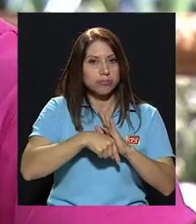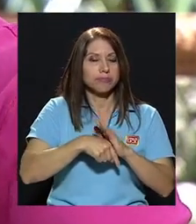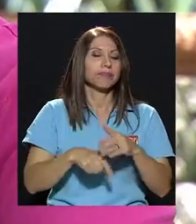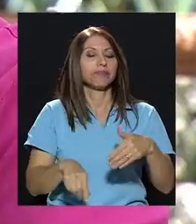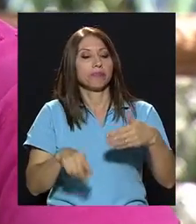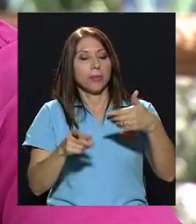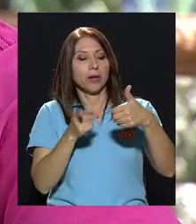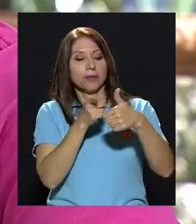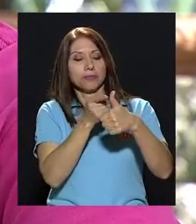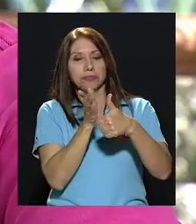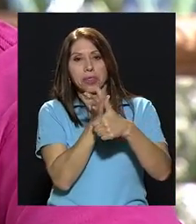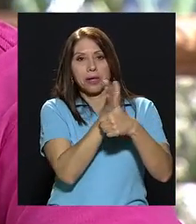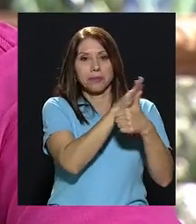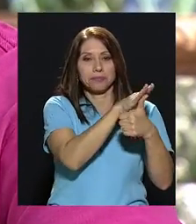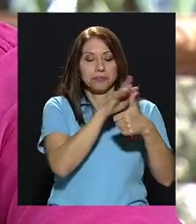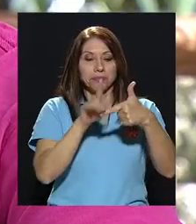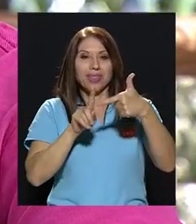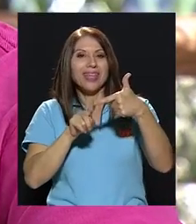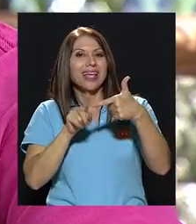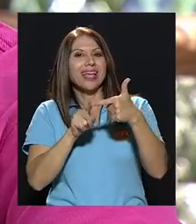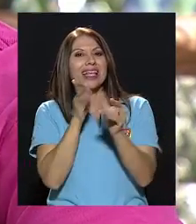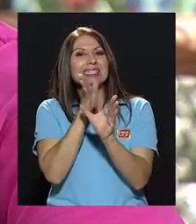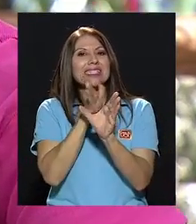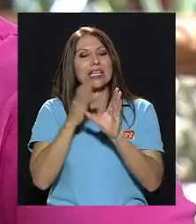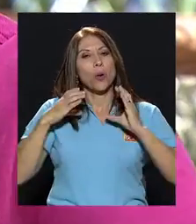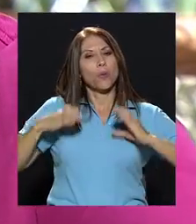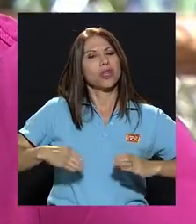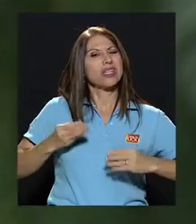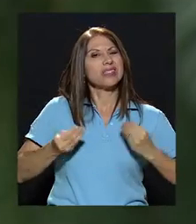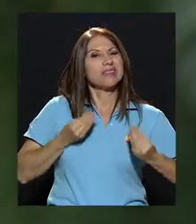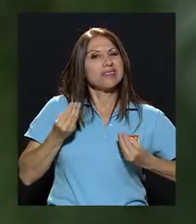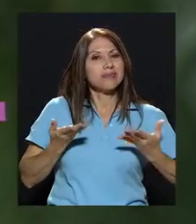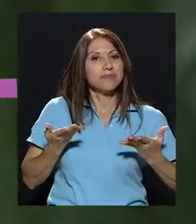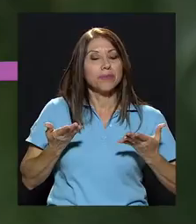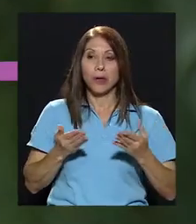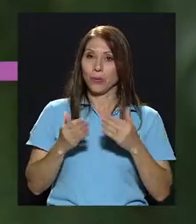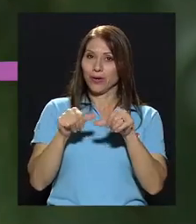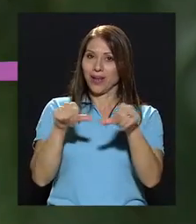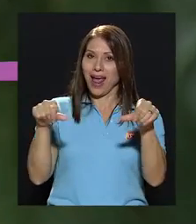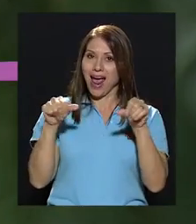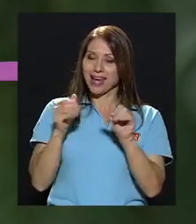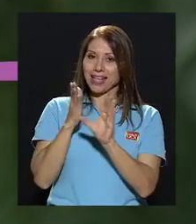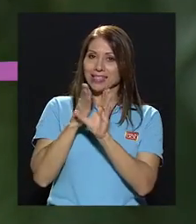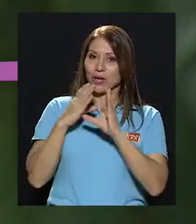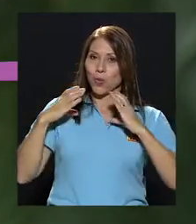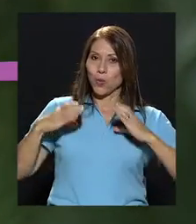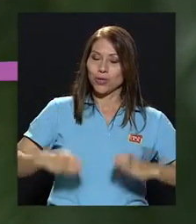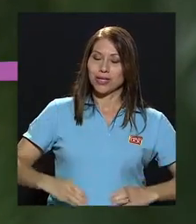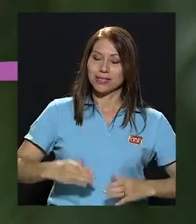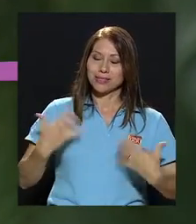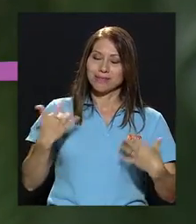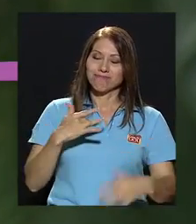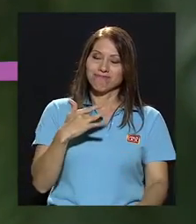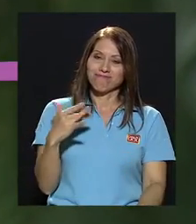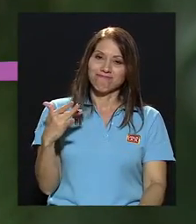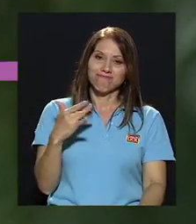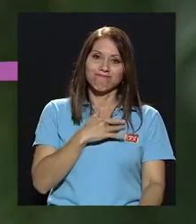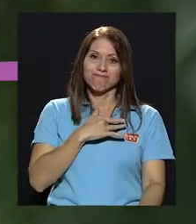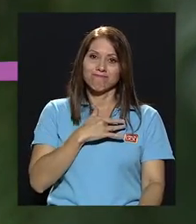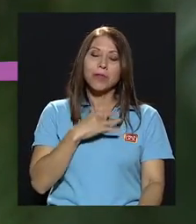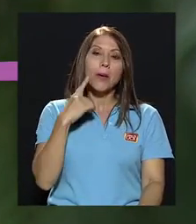podríamos desarrollar con respecto al área psicomotriz? Bueno, la psicomotriz es algo apasionante,